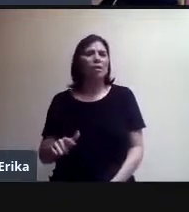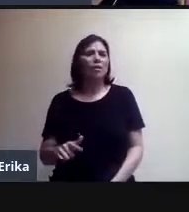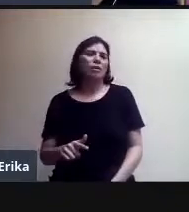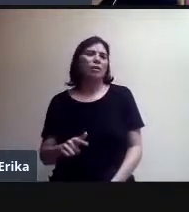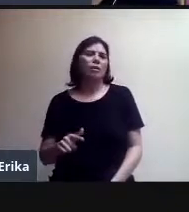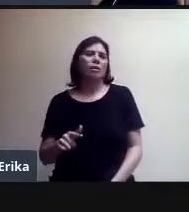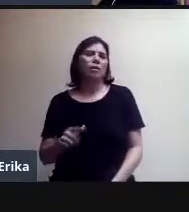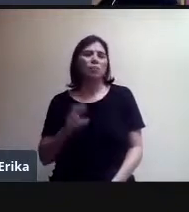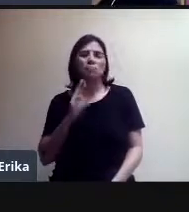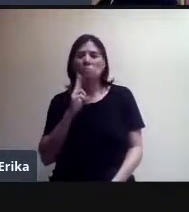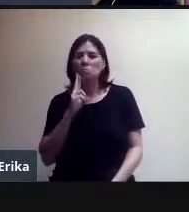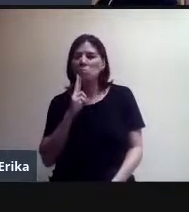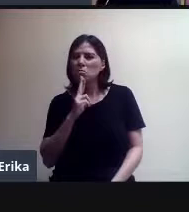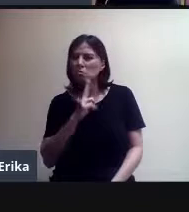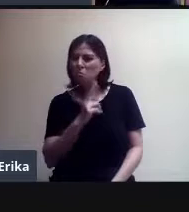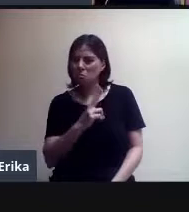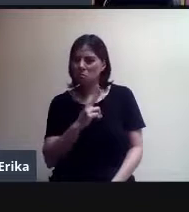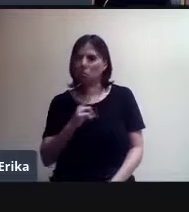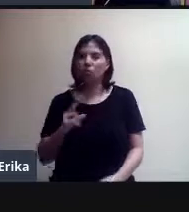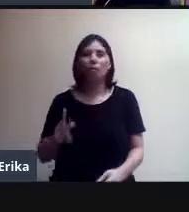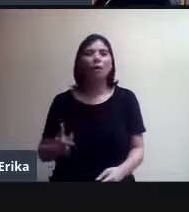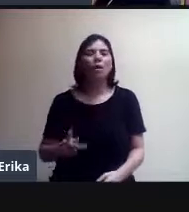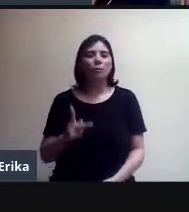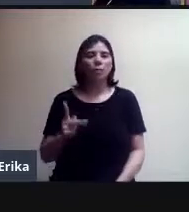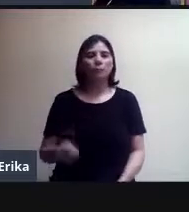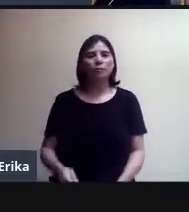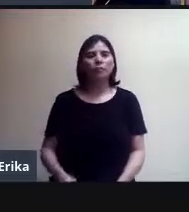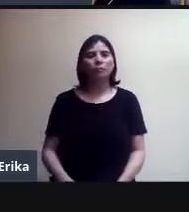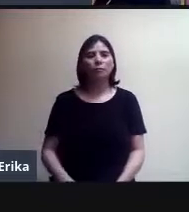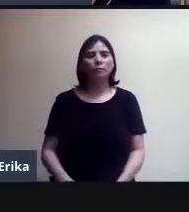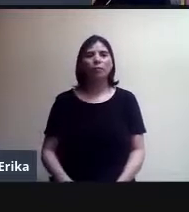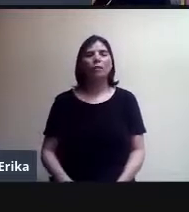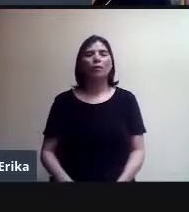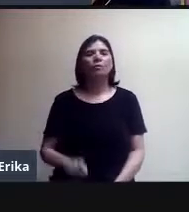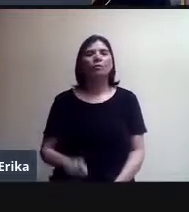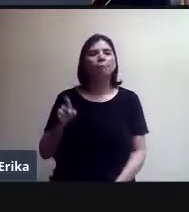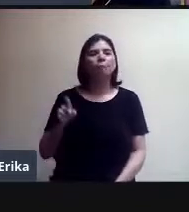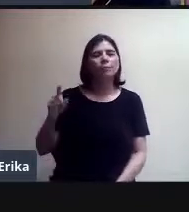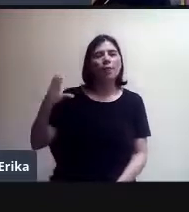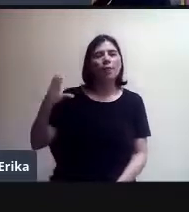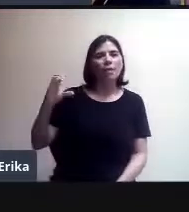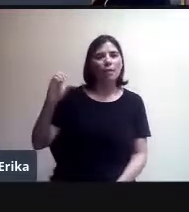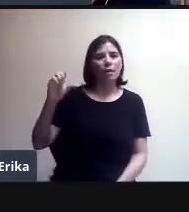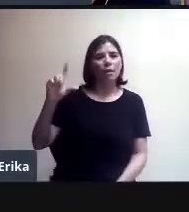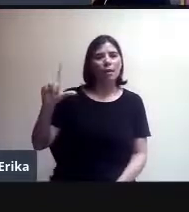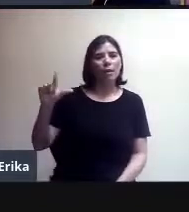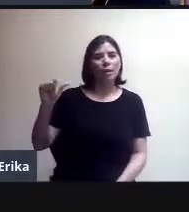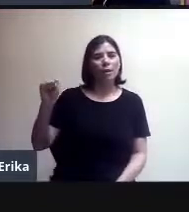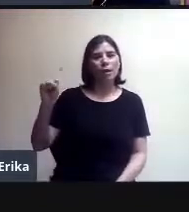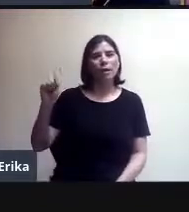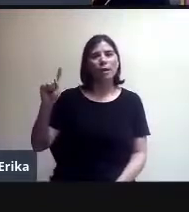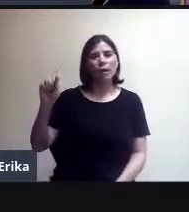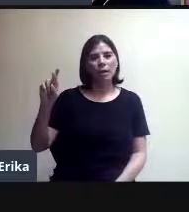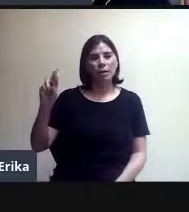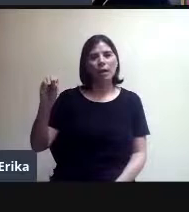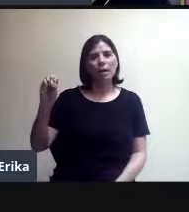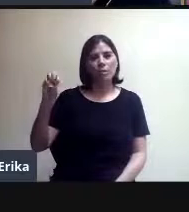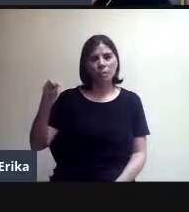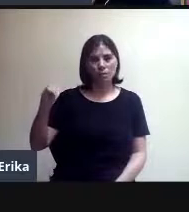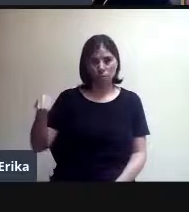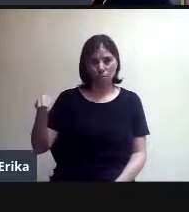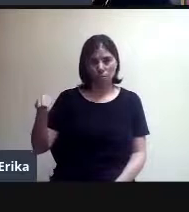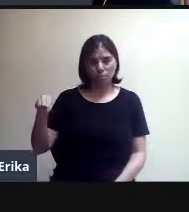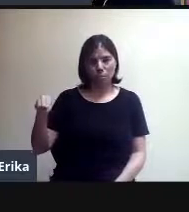Claro. Sí. Desde Classroom, porque, por ejemplo, si a este maestro le interesa saber cómo conseguirlo desde